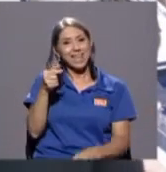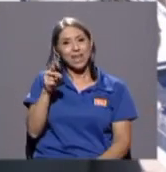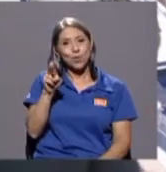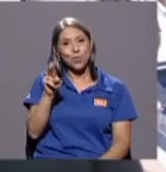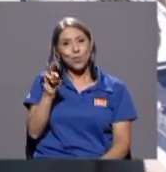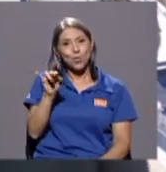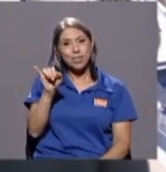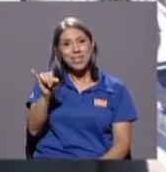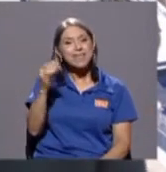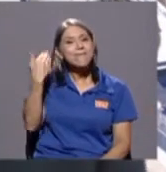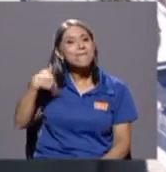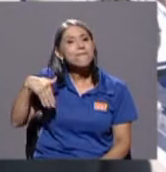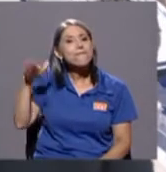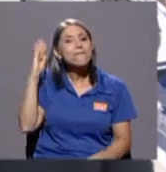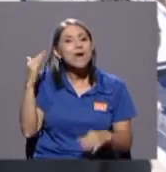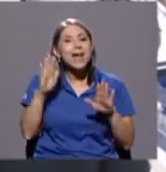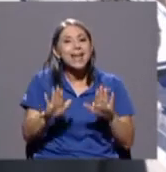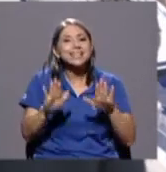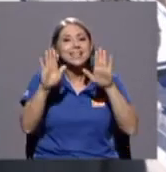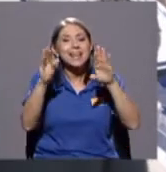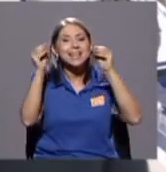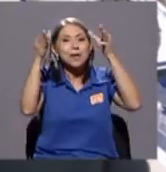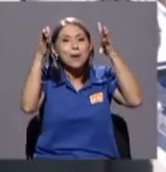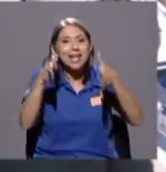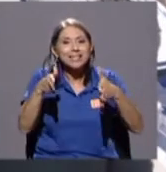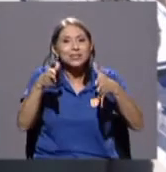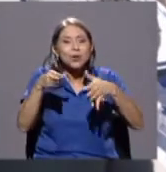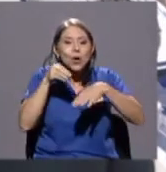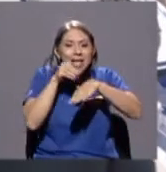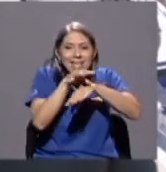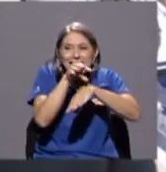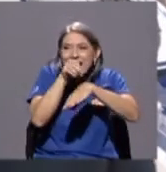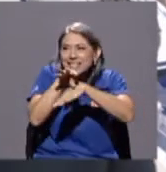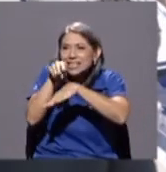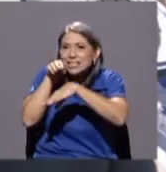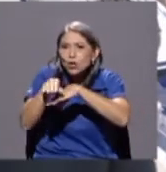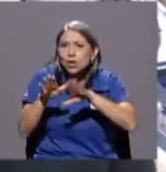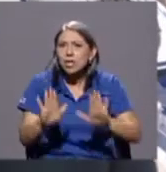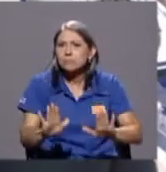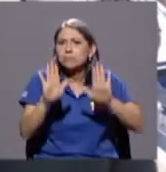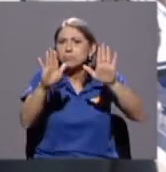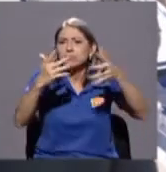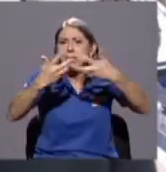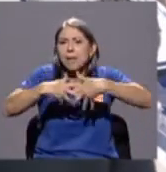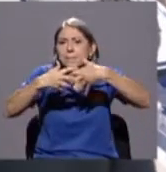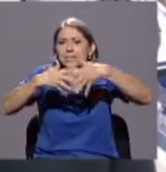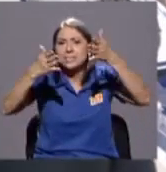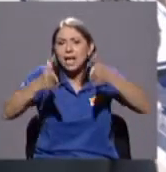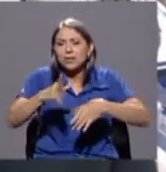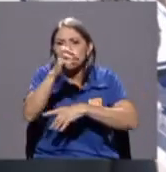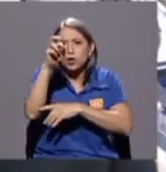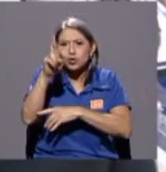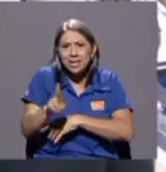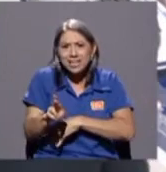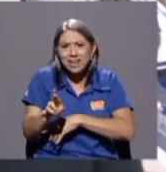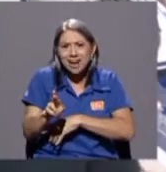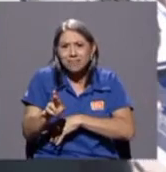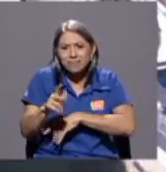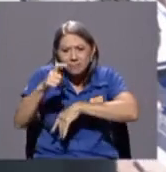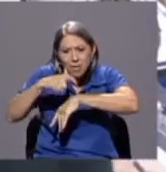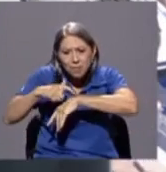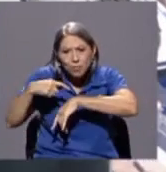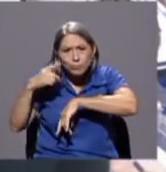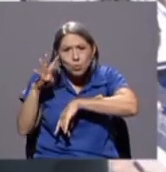un excelente maestro y asesor de los grandes empresarios de costa rica a lo largo de 40 años